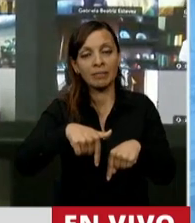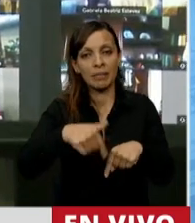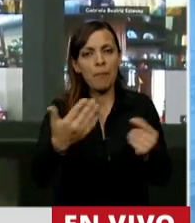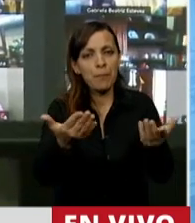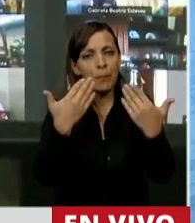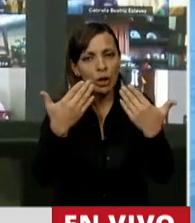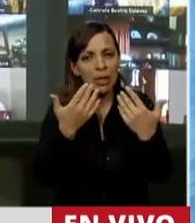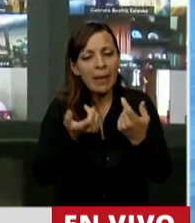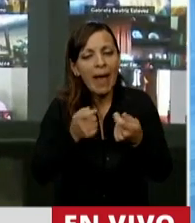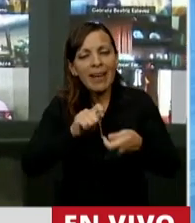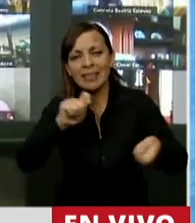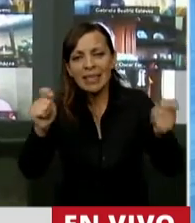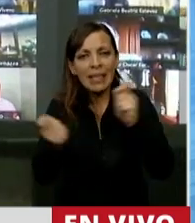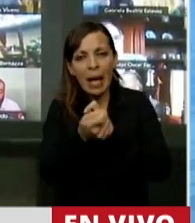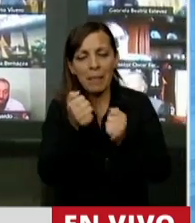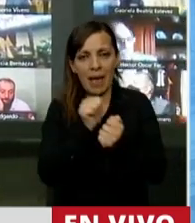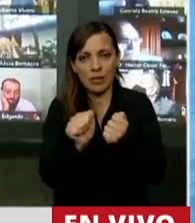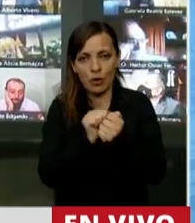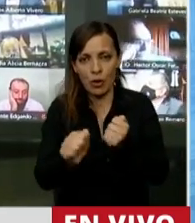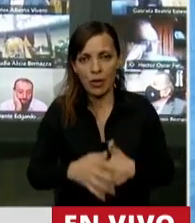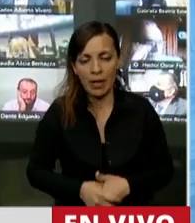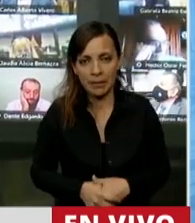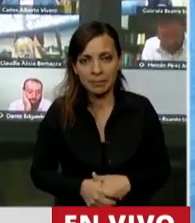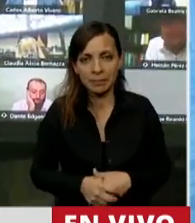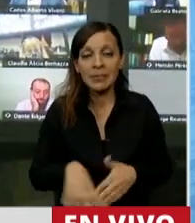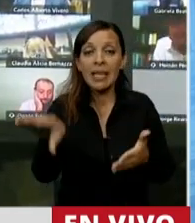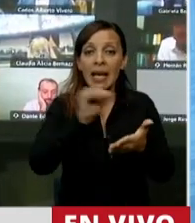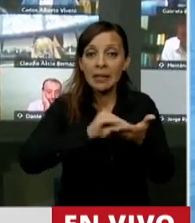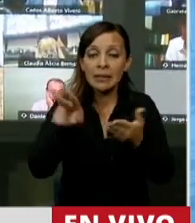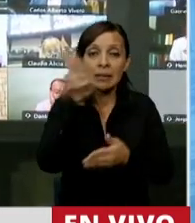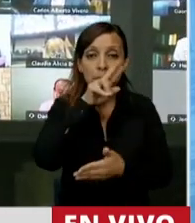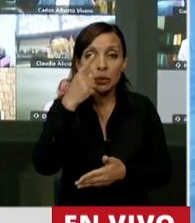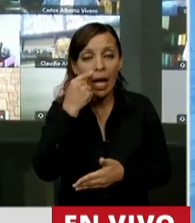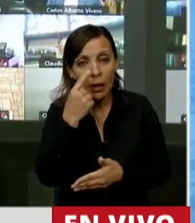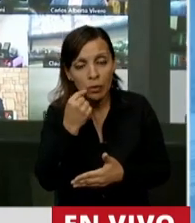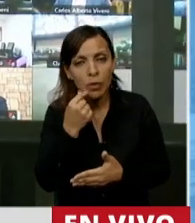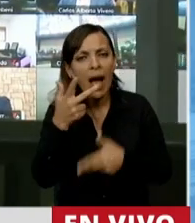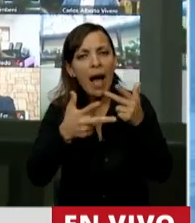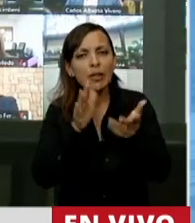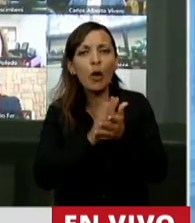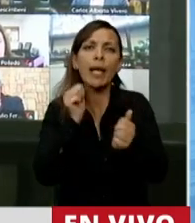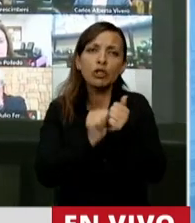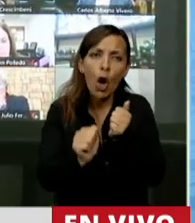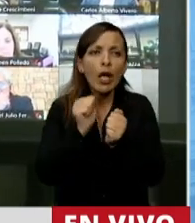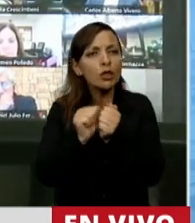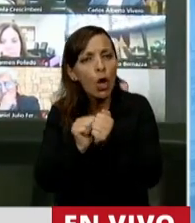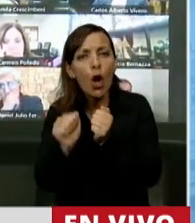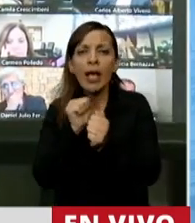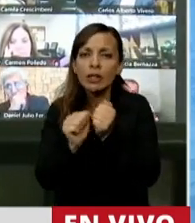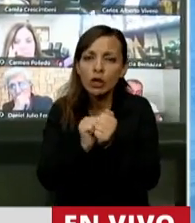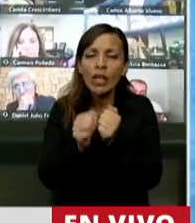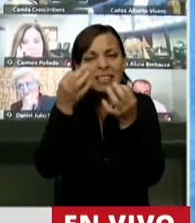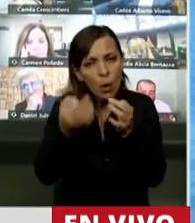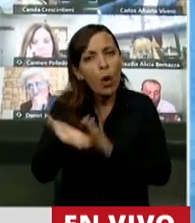de cambiar la historia. Muchos diputados y diputadas hablan de la historia y seguramente hemos